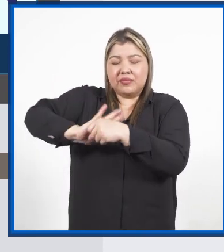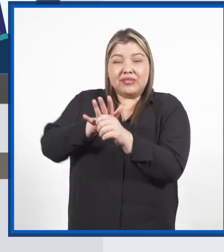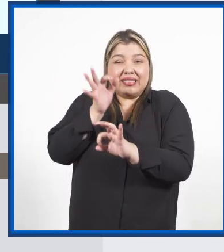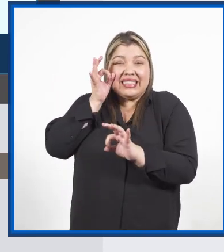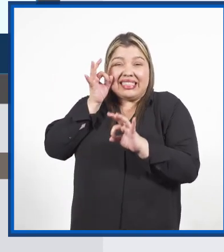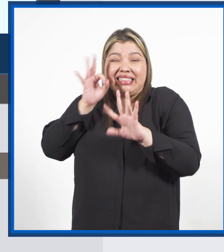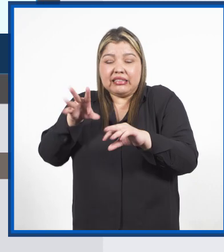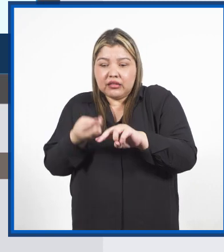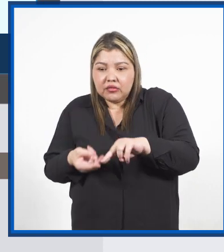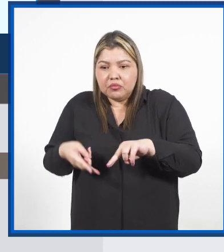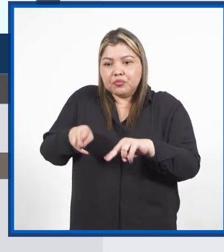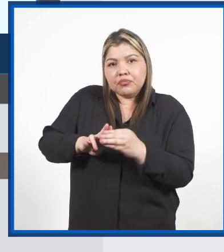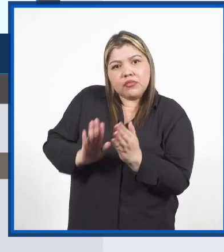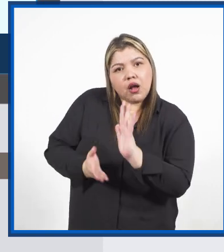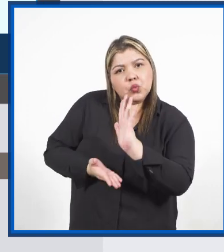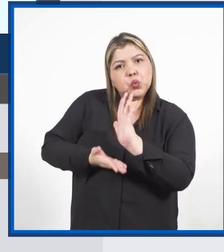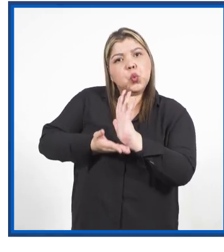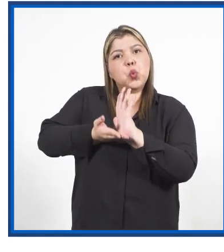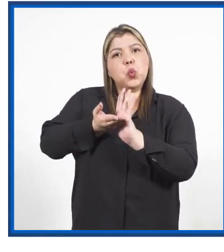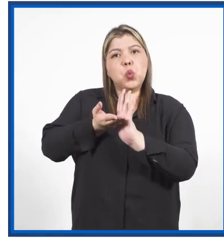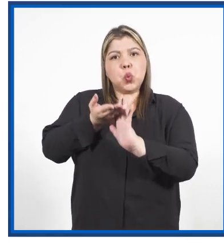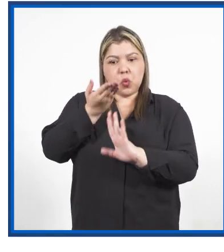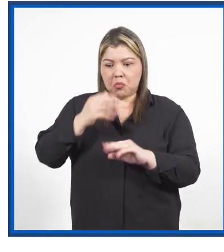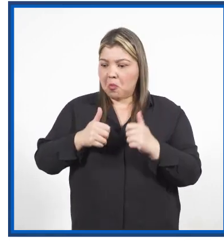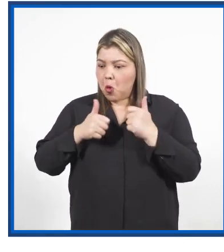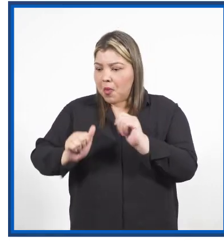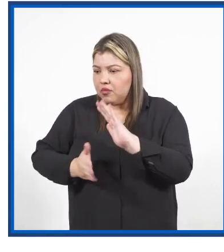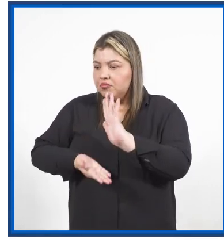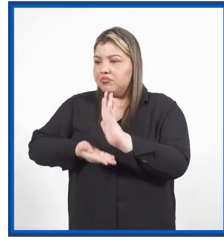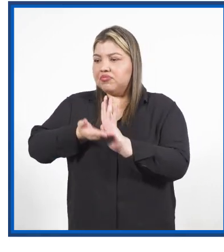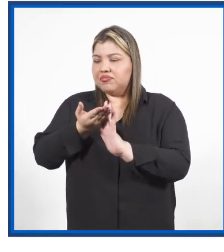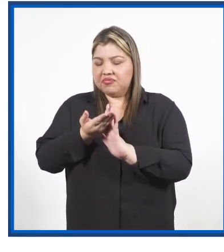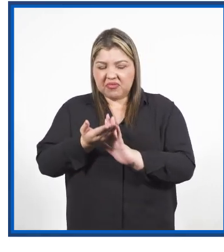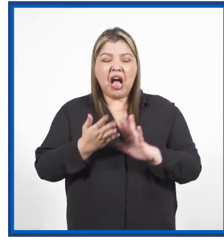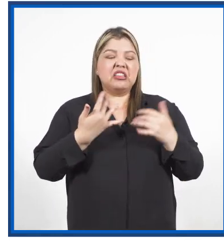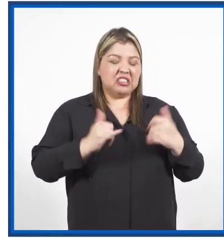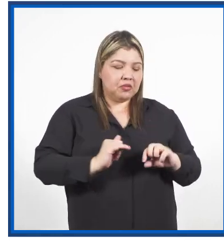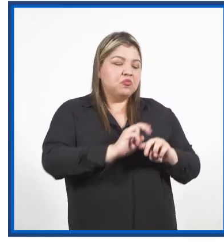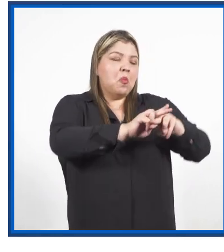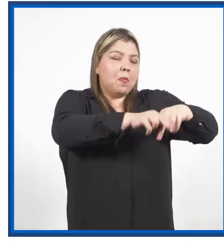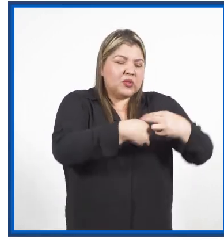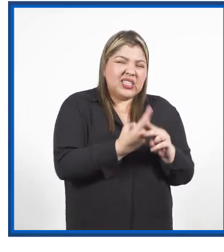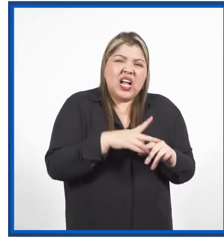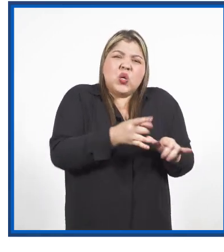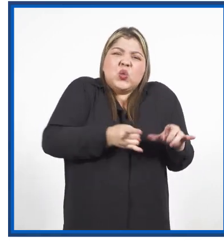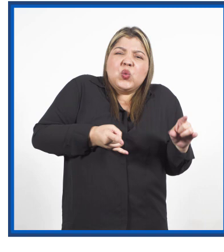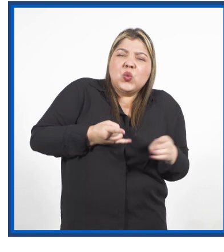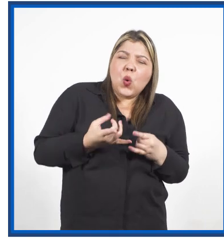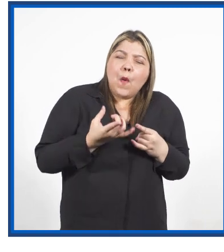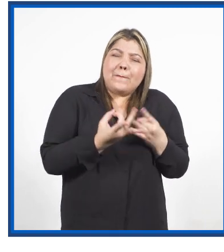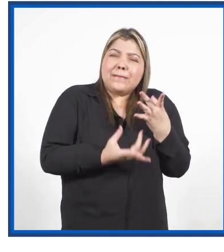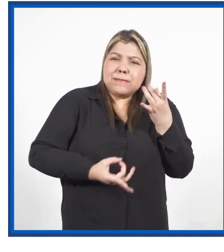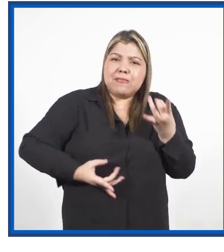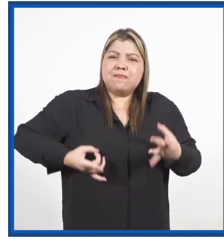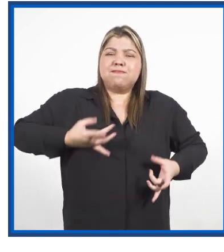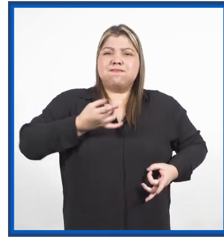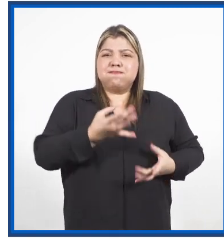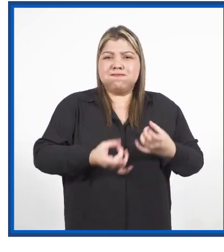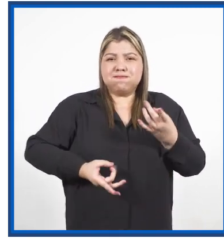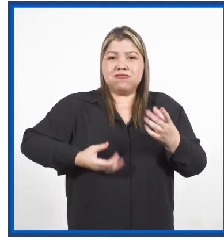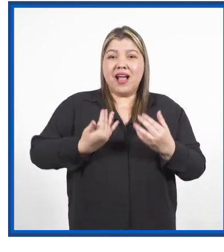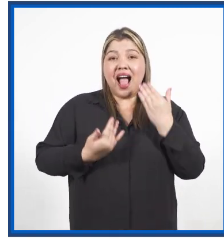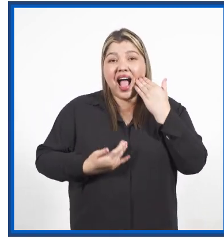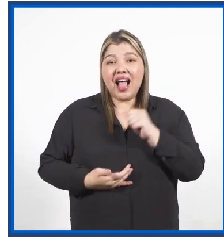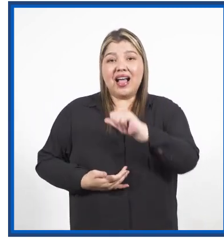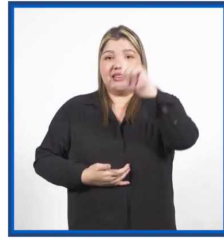enfermedad severa por COVID-19, se han evidenciado disfunciones sexuales como dolor durante